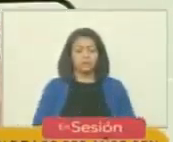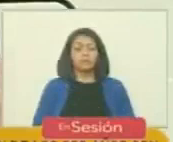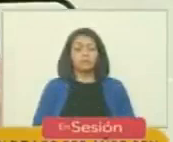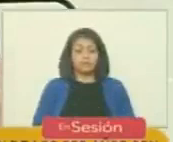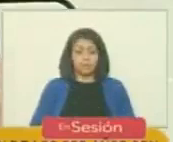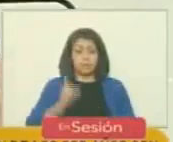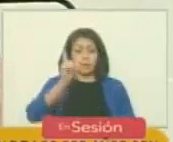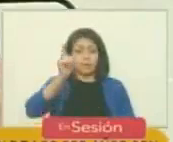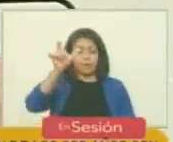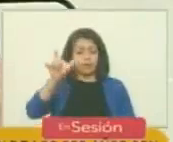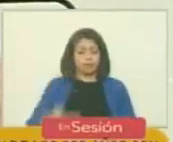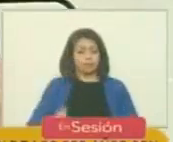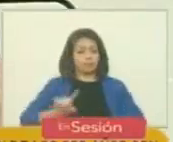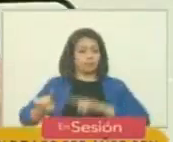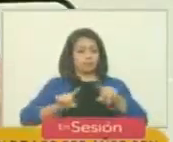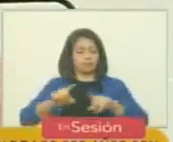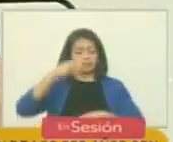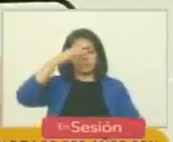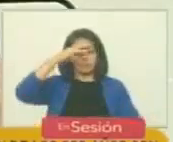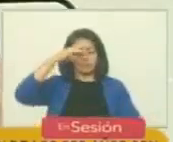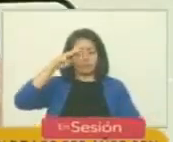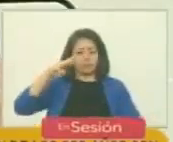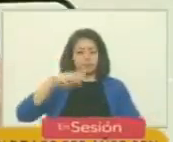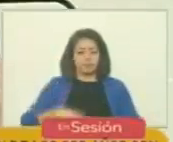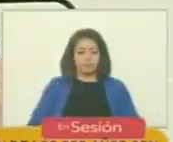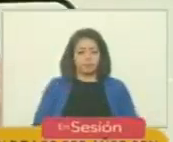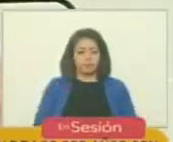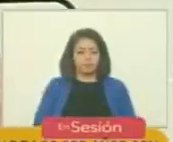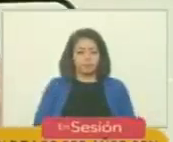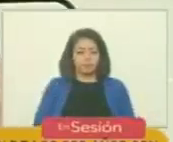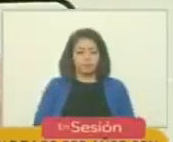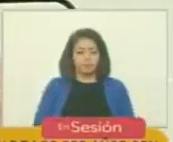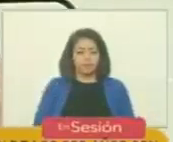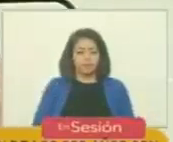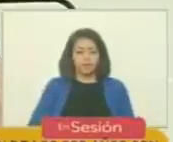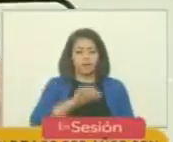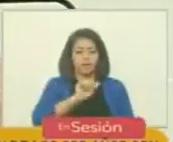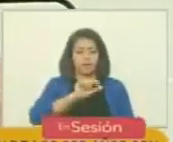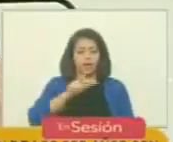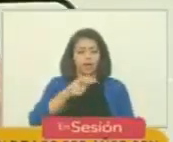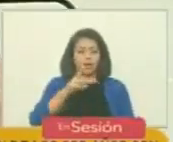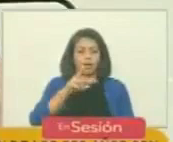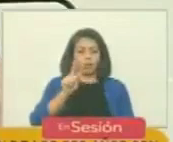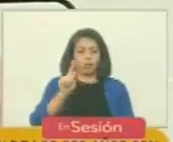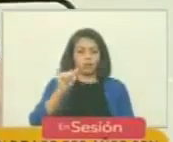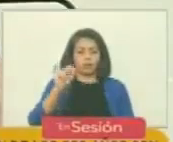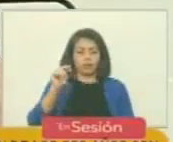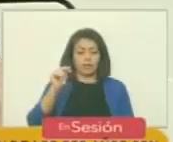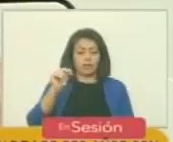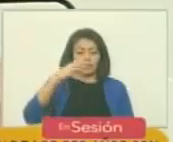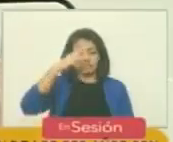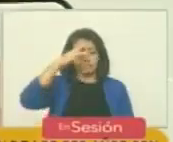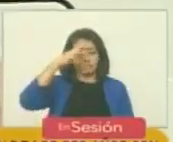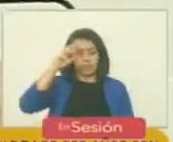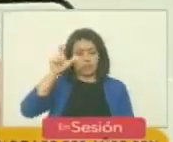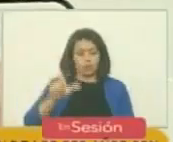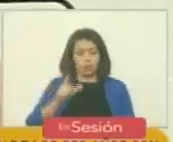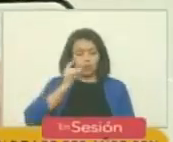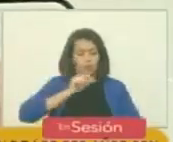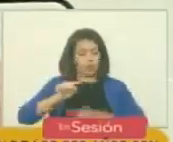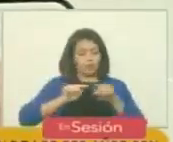primer emperador de México, con Agustín Itúrbide. En fin,